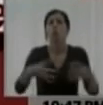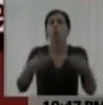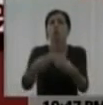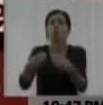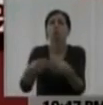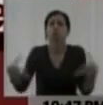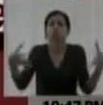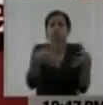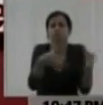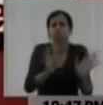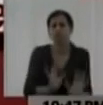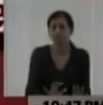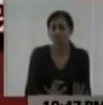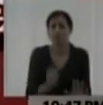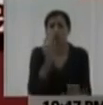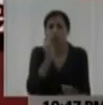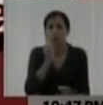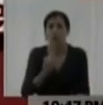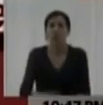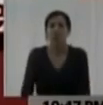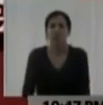golpista, vagabundo, irresponsable, sinvergüenza.